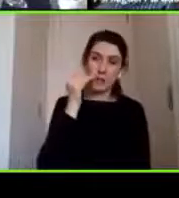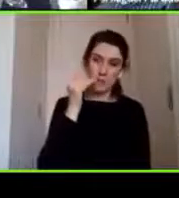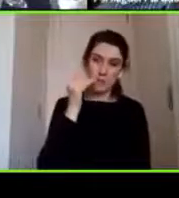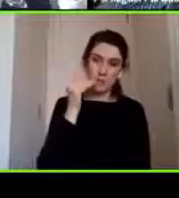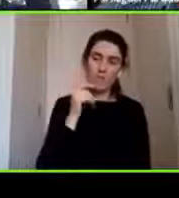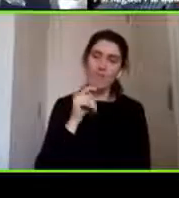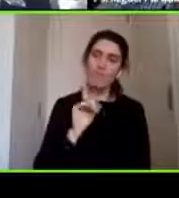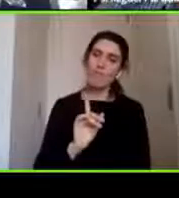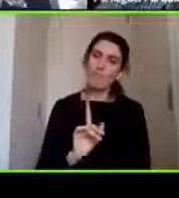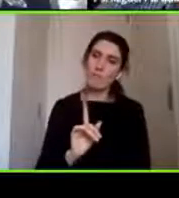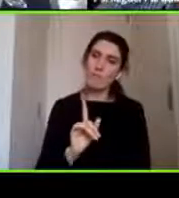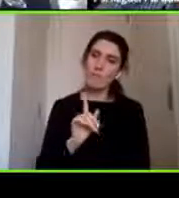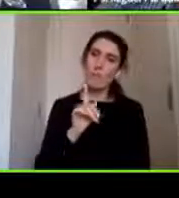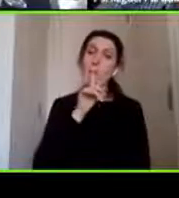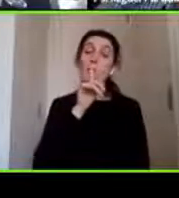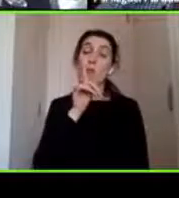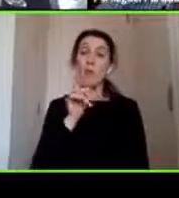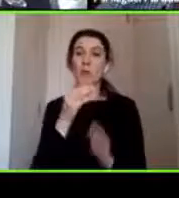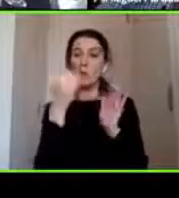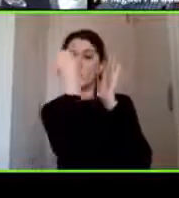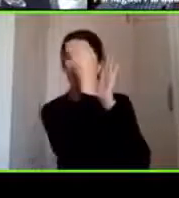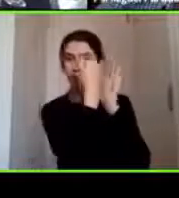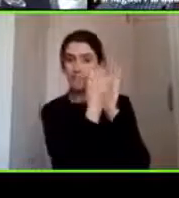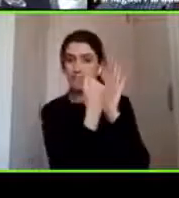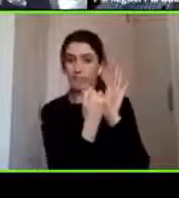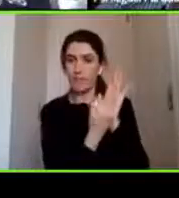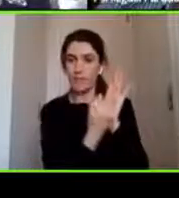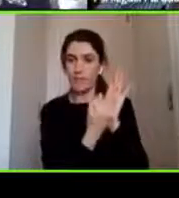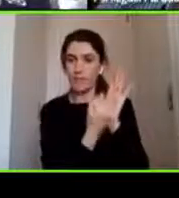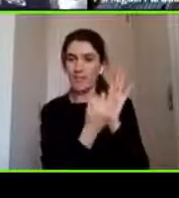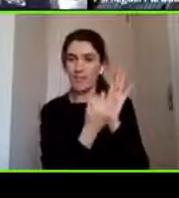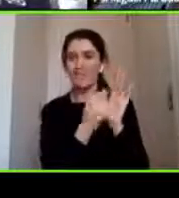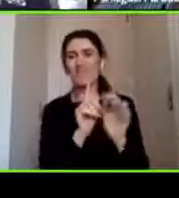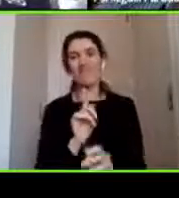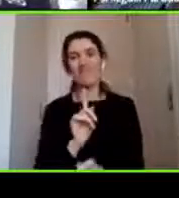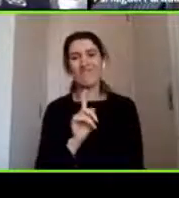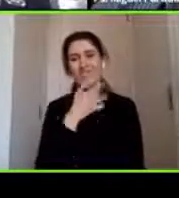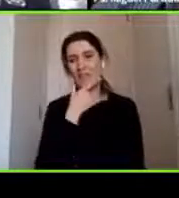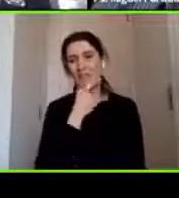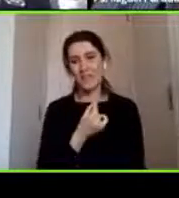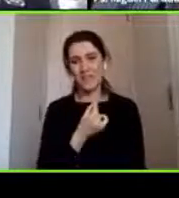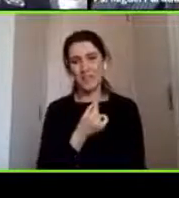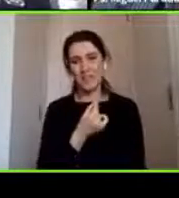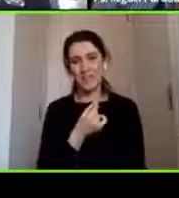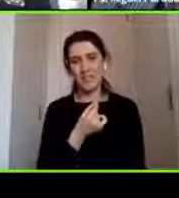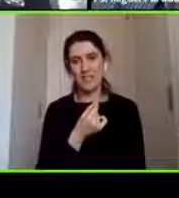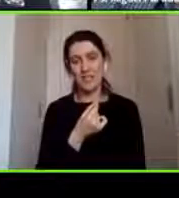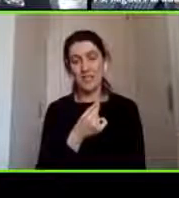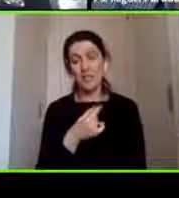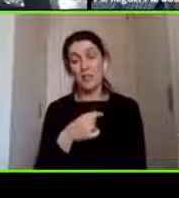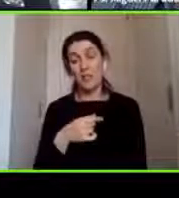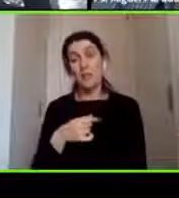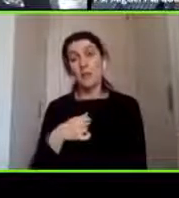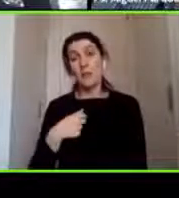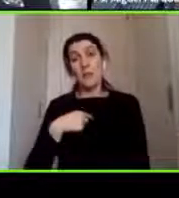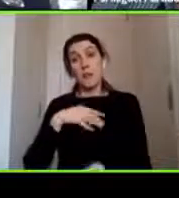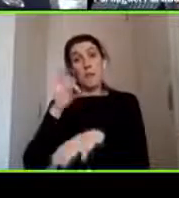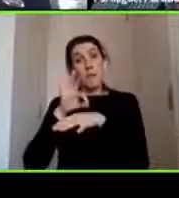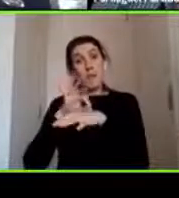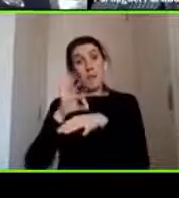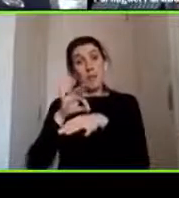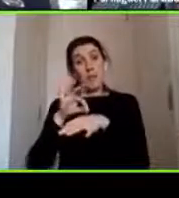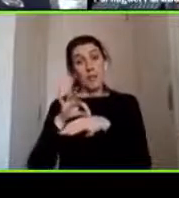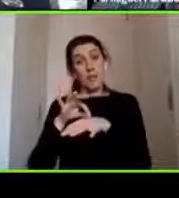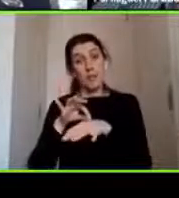de receta ya no es tan fácil generalmente uno como médico en el tema de salud le dice a las mamás mire